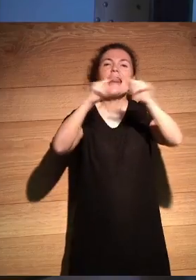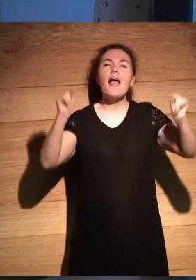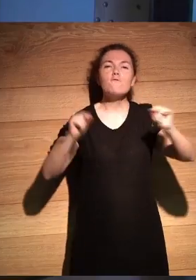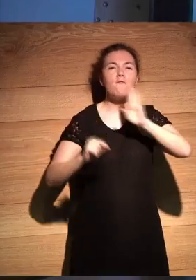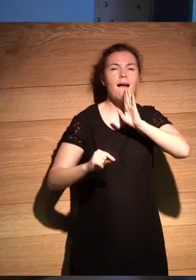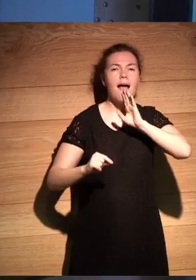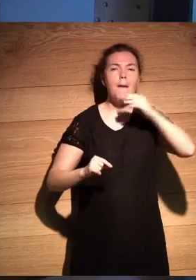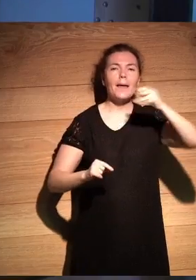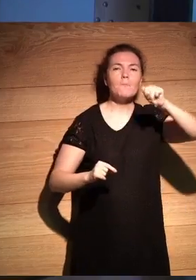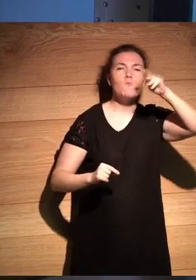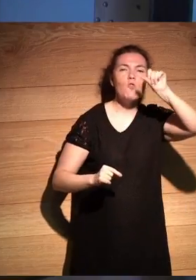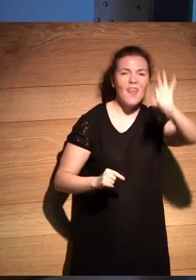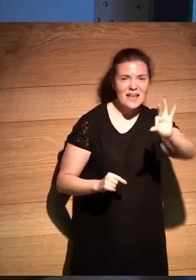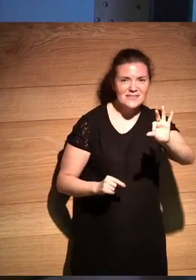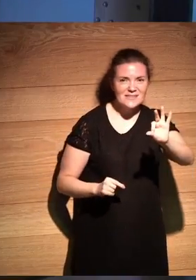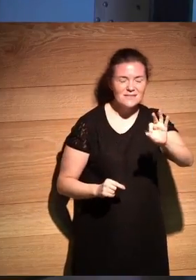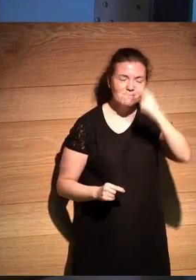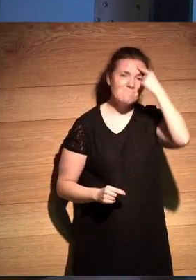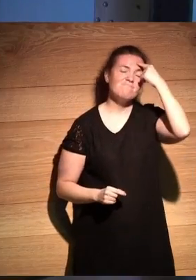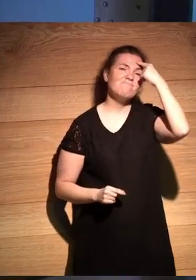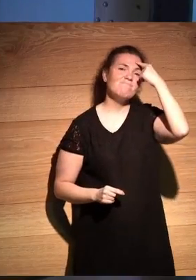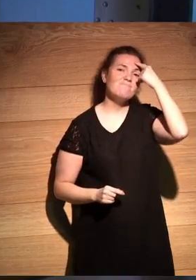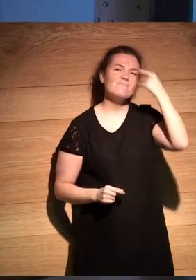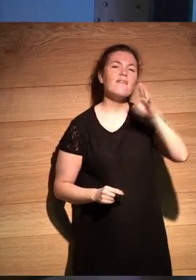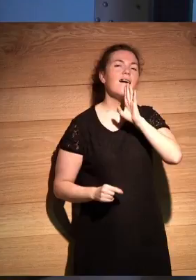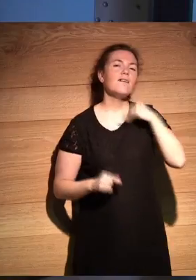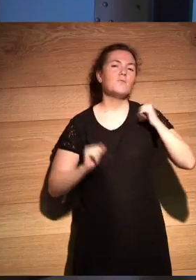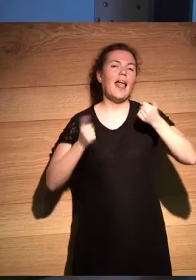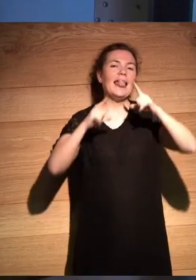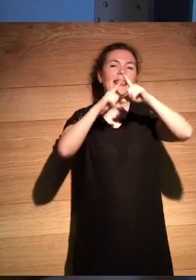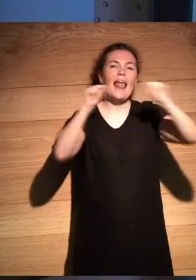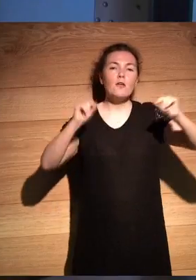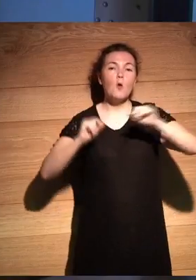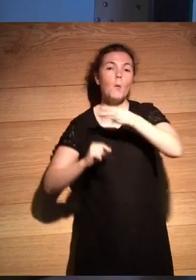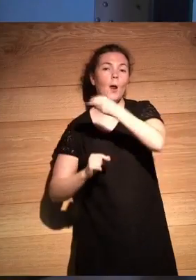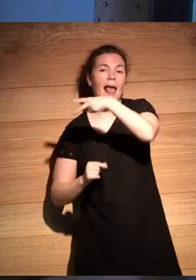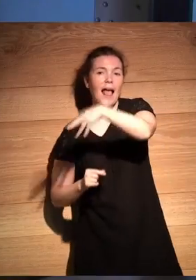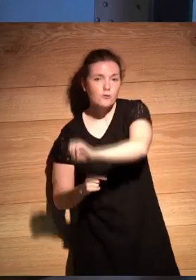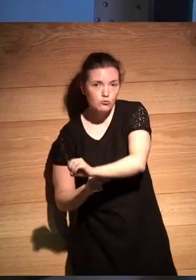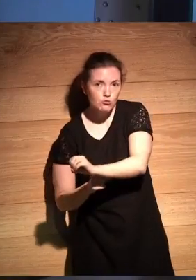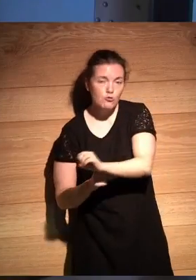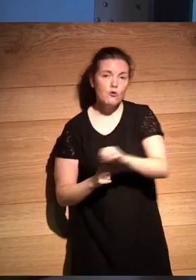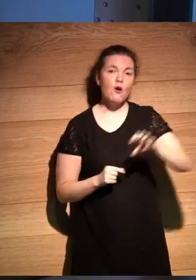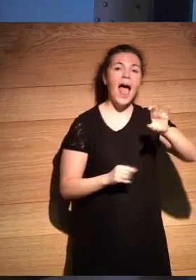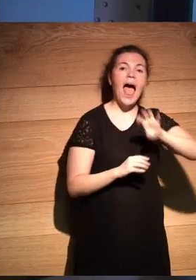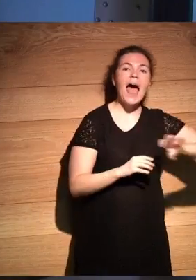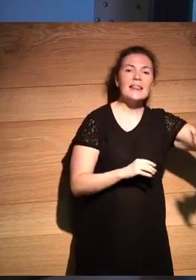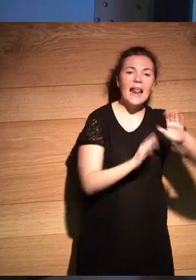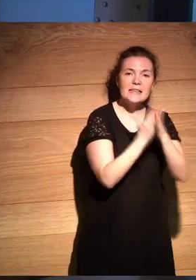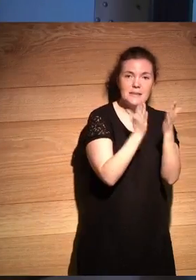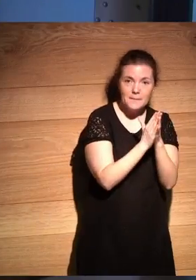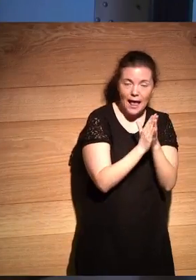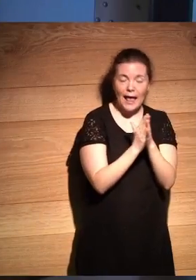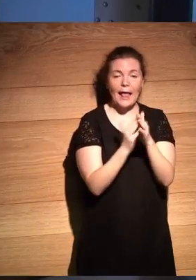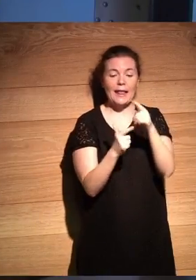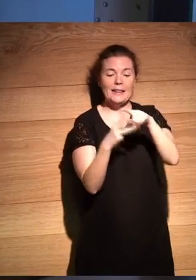que recuerda al triángulo inicial entre Bolaño el Atlas y el viaje pues